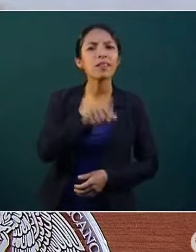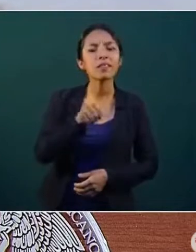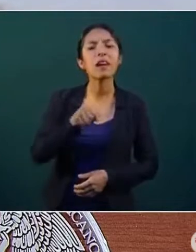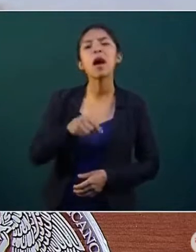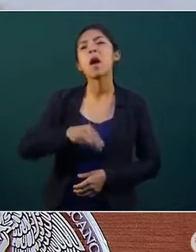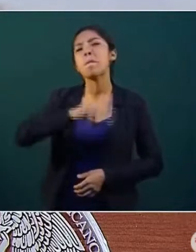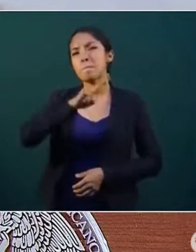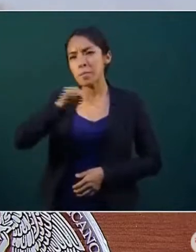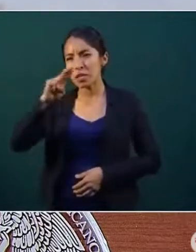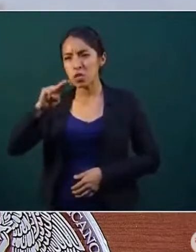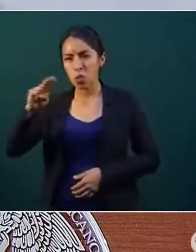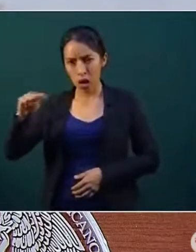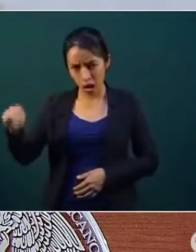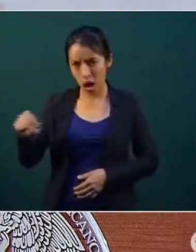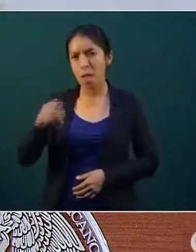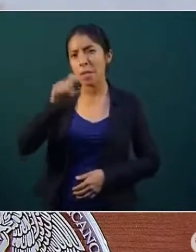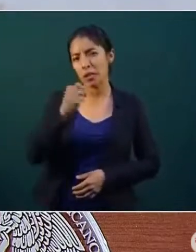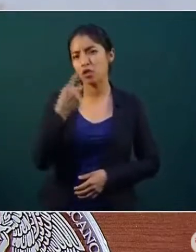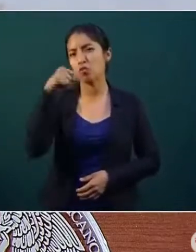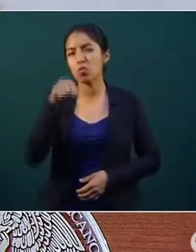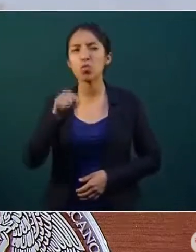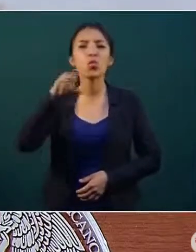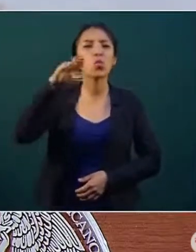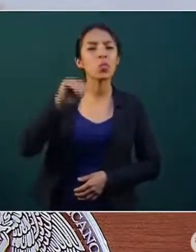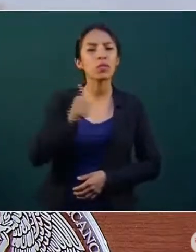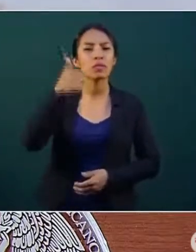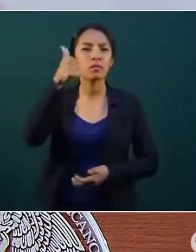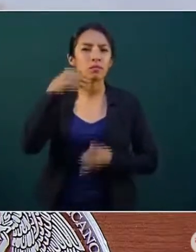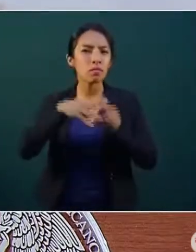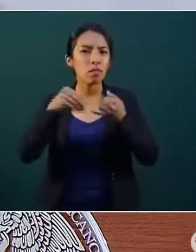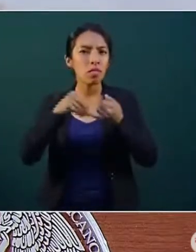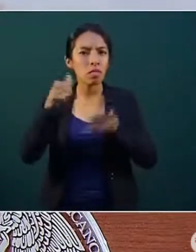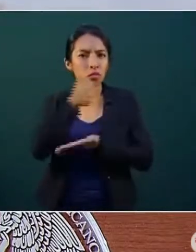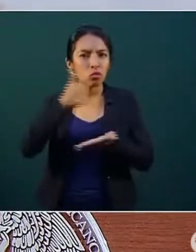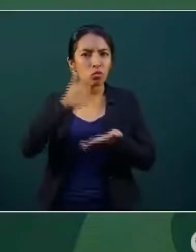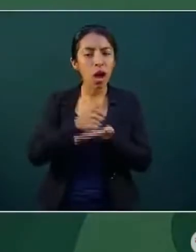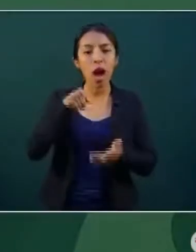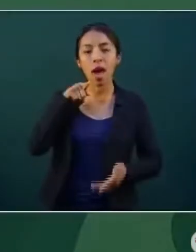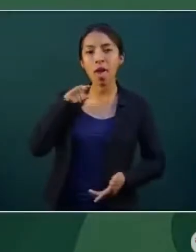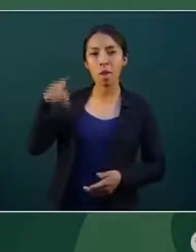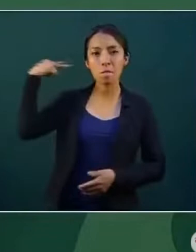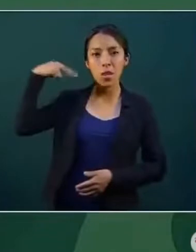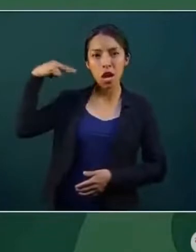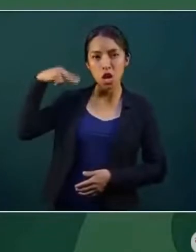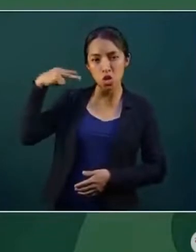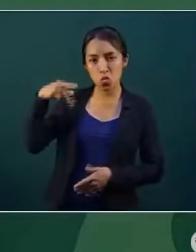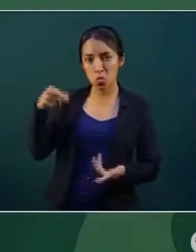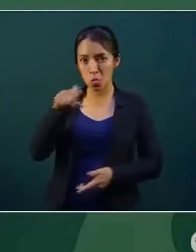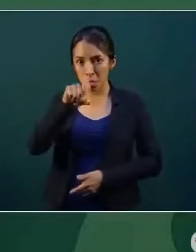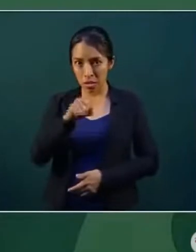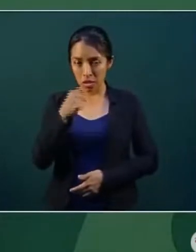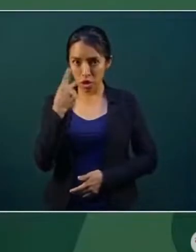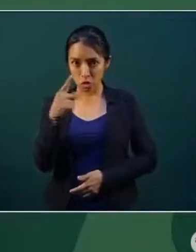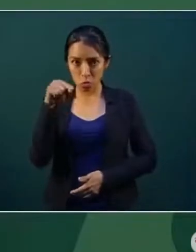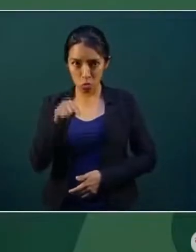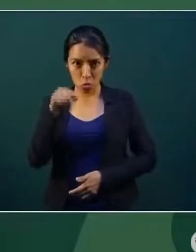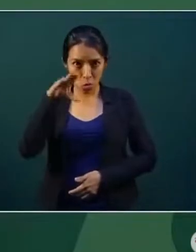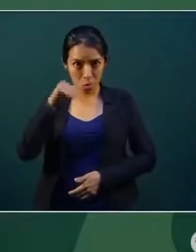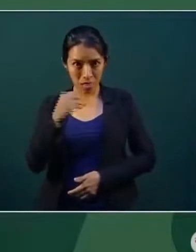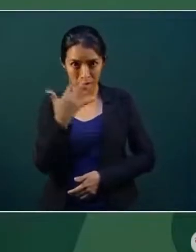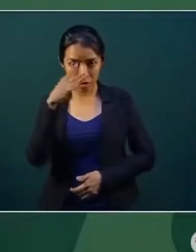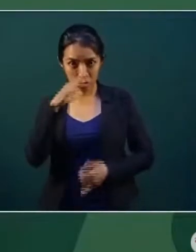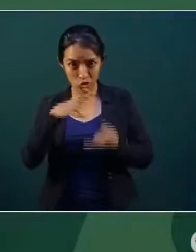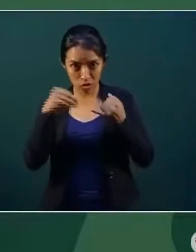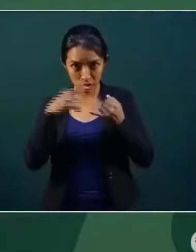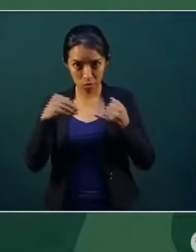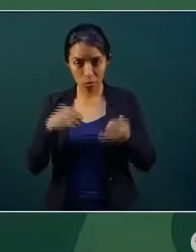Michoacán, en 22 pesos con 96 centavos, y por BP, en Coatzla, Veracruz, en 22 pesos con 95 centavos.